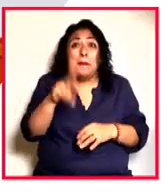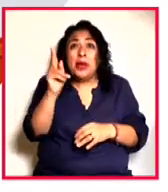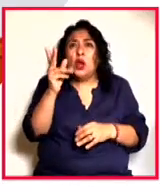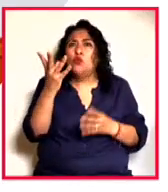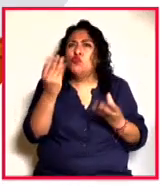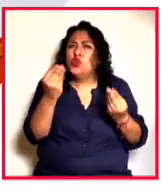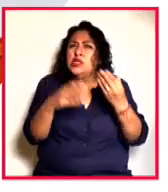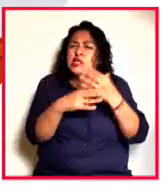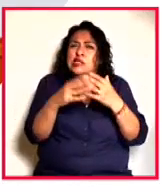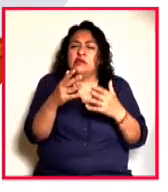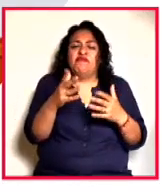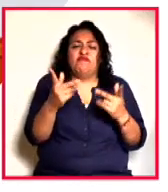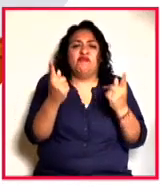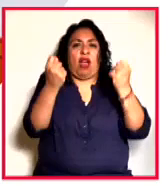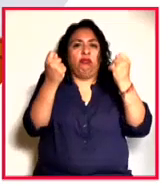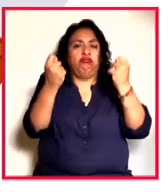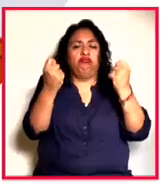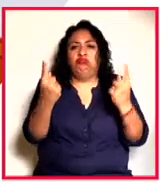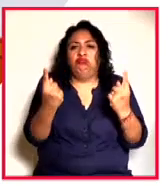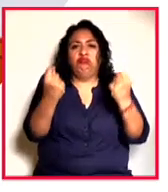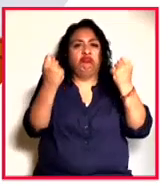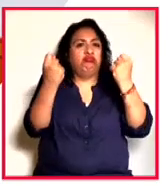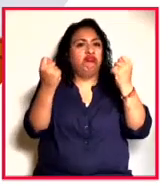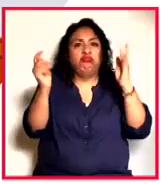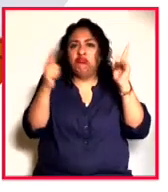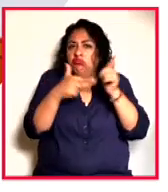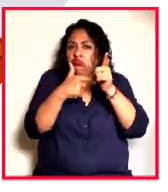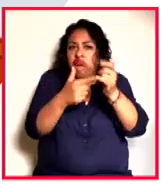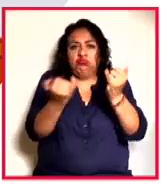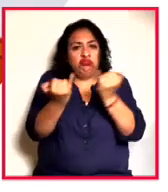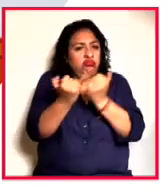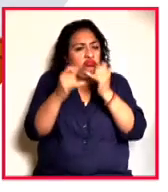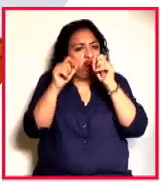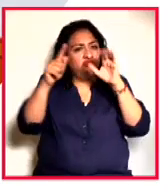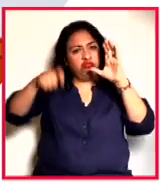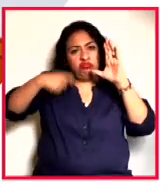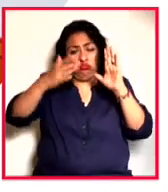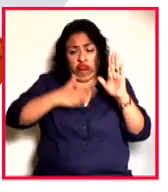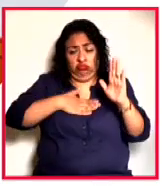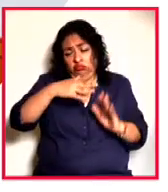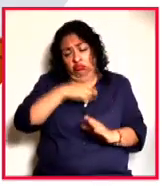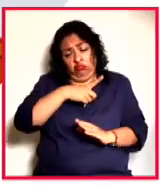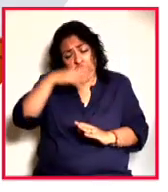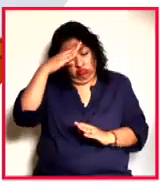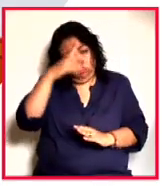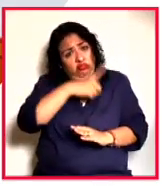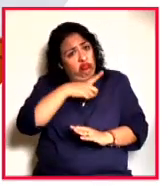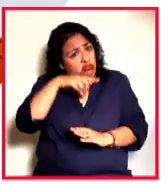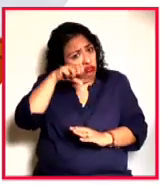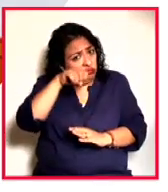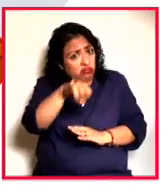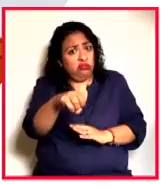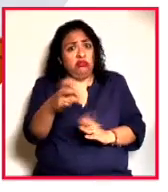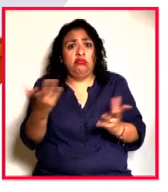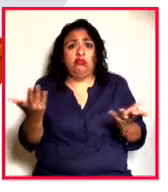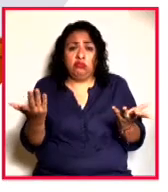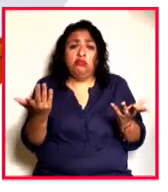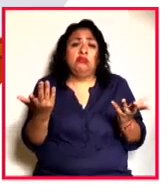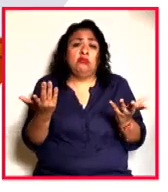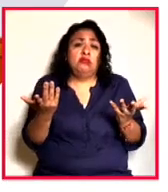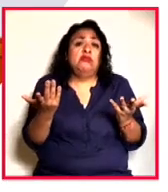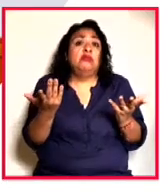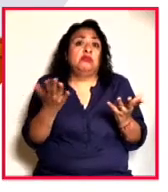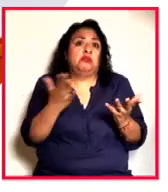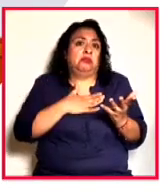cosas que no me importó, ¿no? Y no me importó tan sigo haciendo las cosas como creo que deben hacerse, como de alguna manera mi